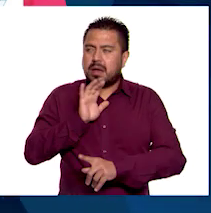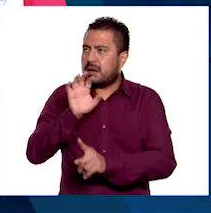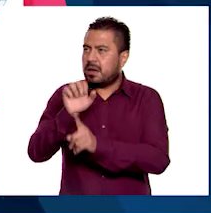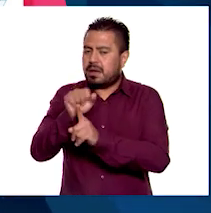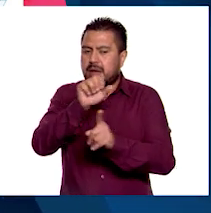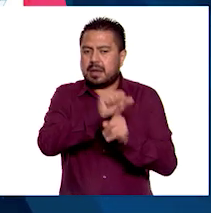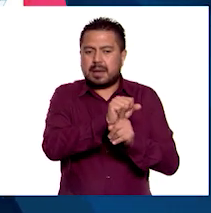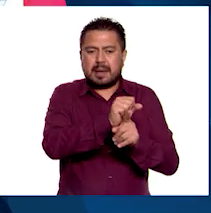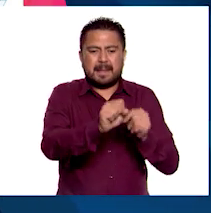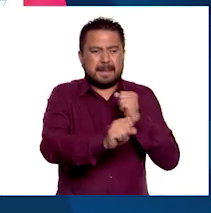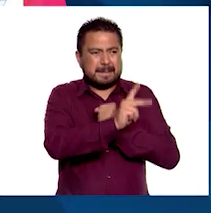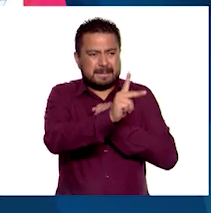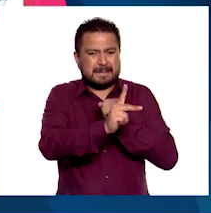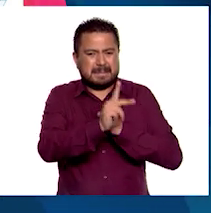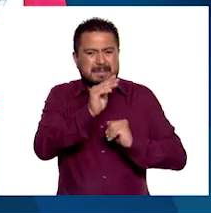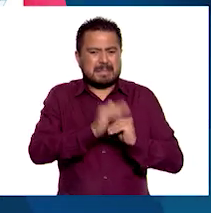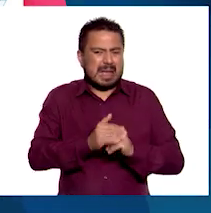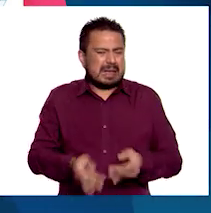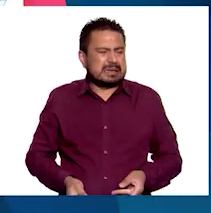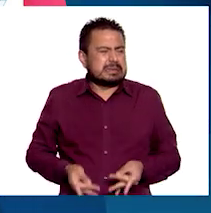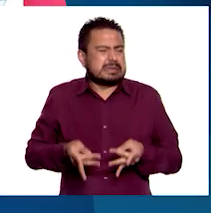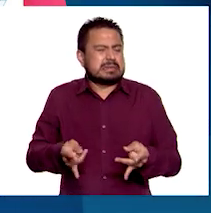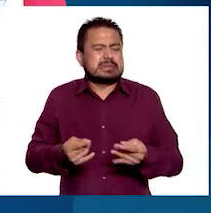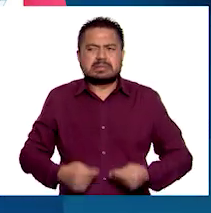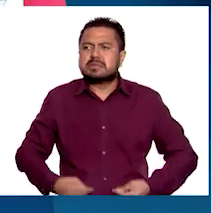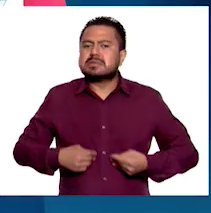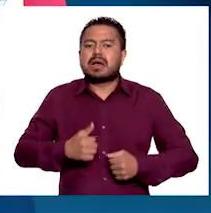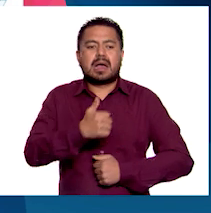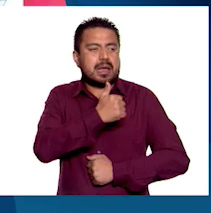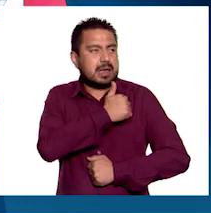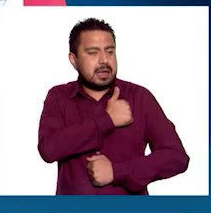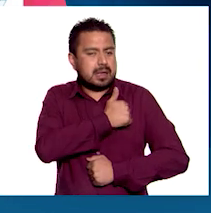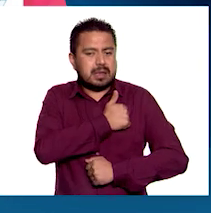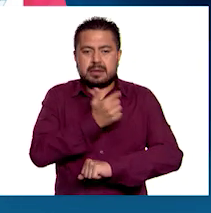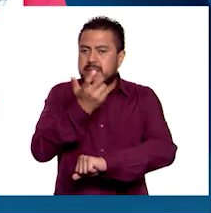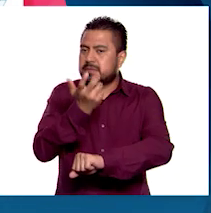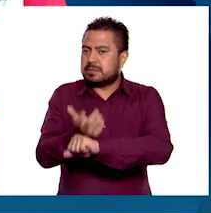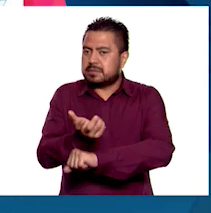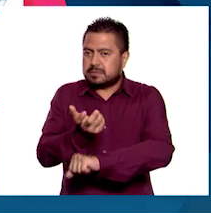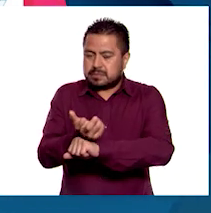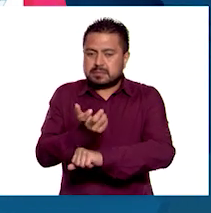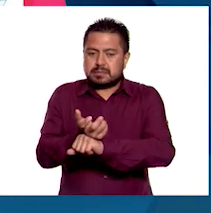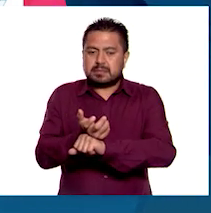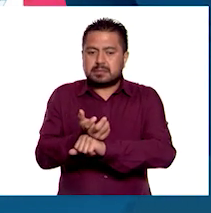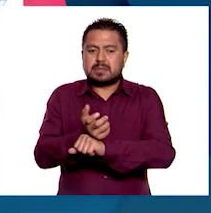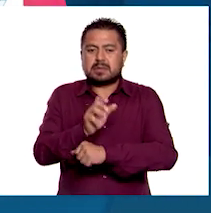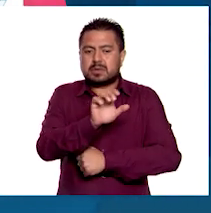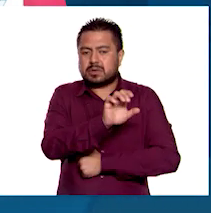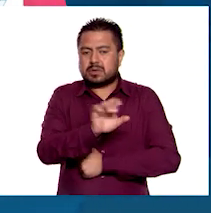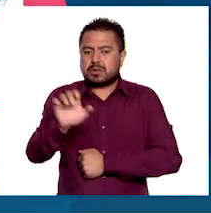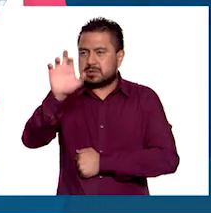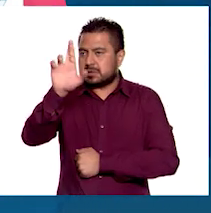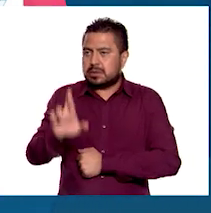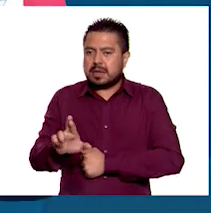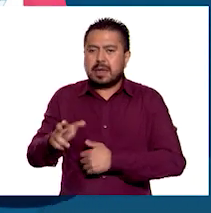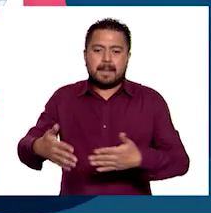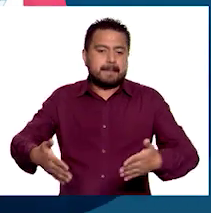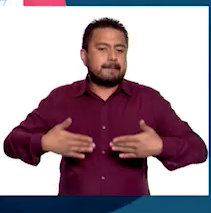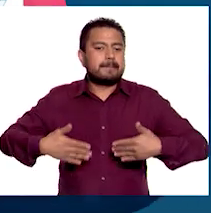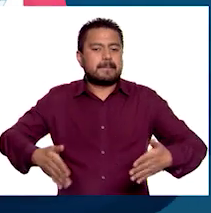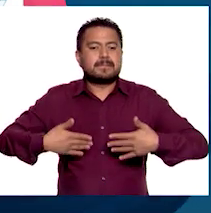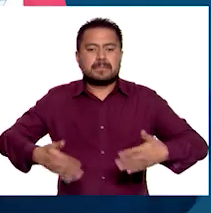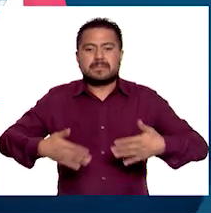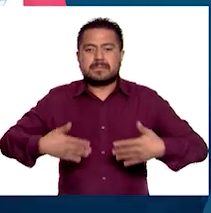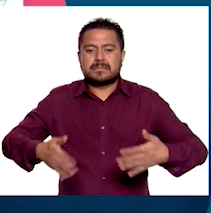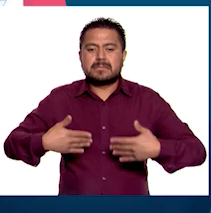que los países con la más alta calidad de vida son Canadá, Estados Unidos, Costa Rica, Panamá,